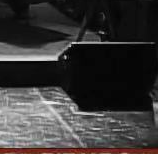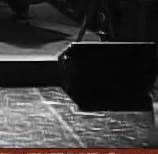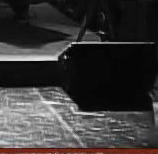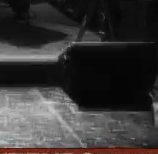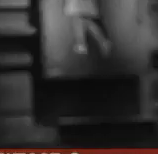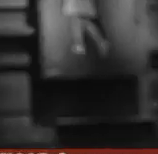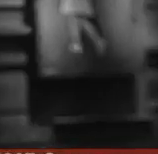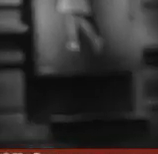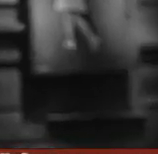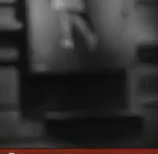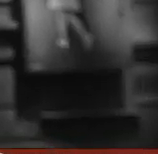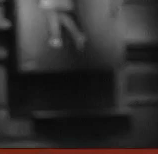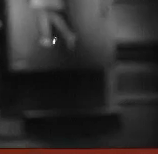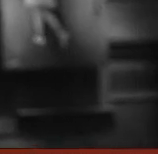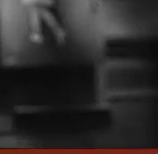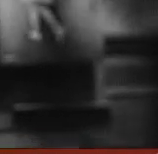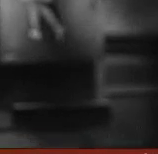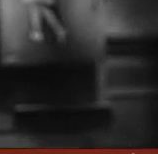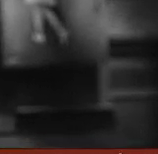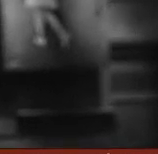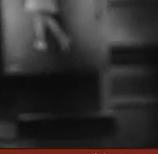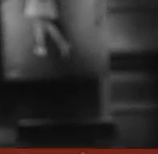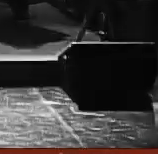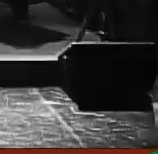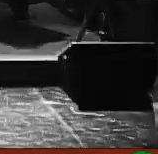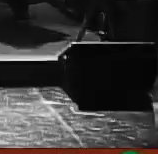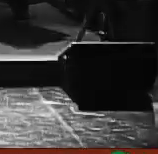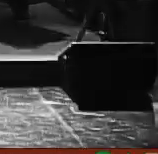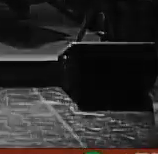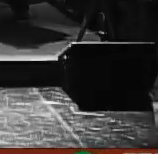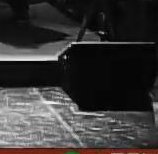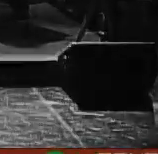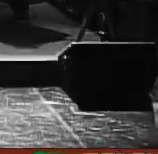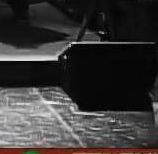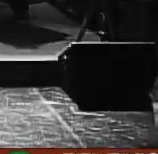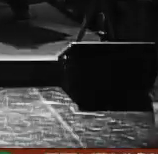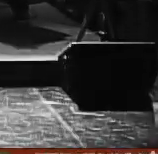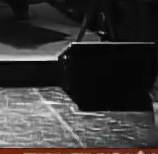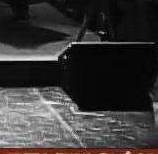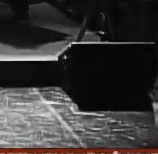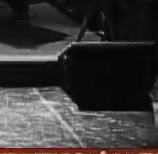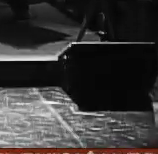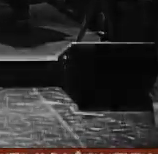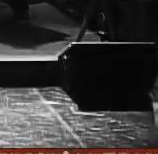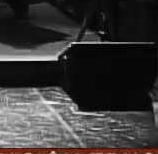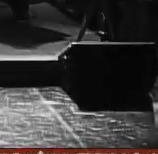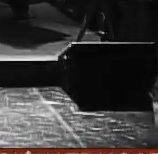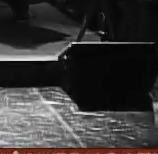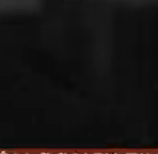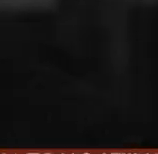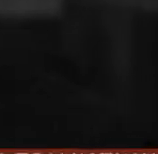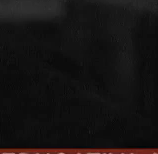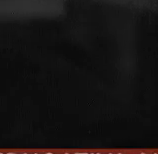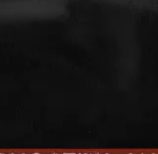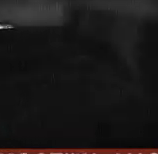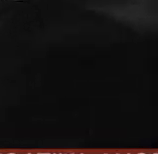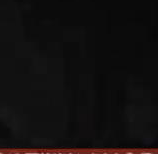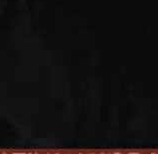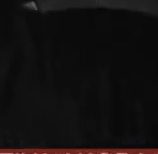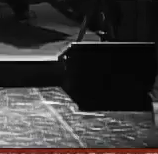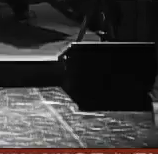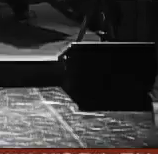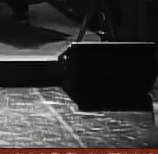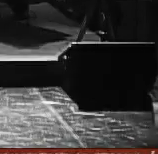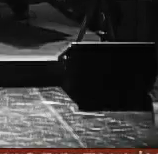crea el swing y se crea el Lindy Hop y adicional al programa esto es que va a aparecer al aire adicional hay un bloque